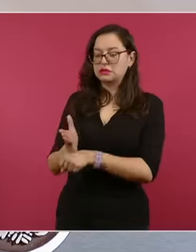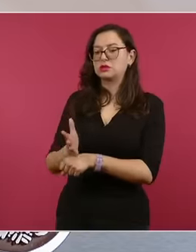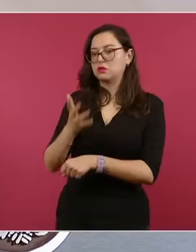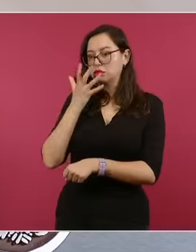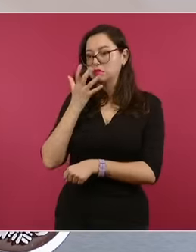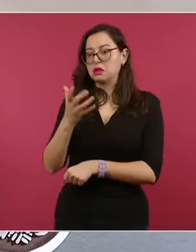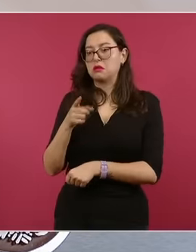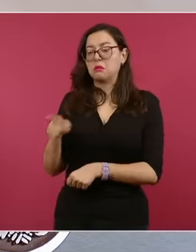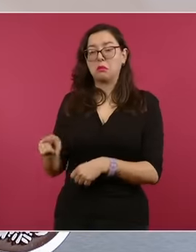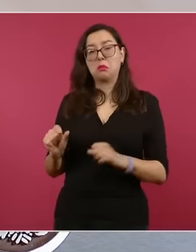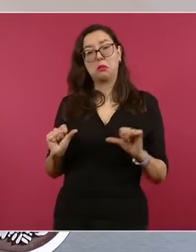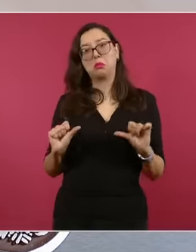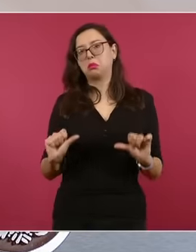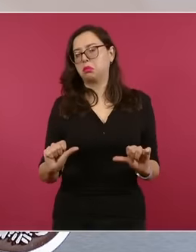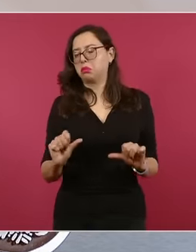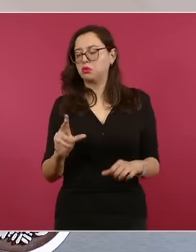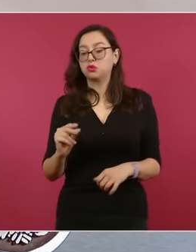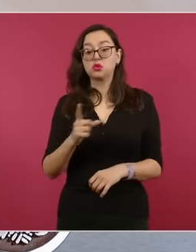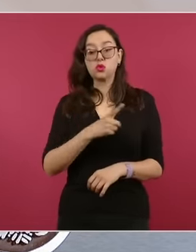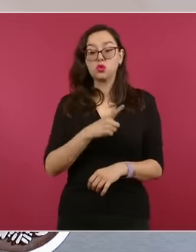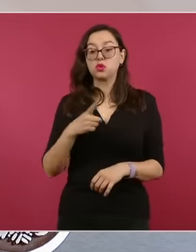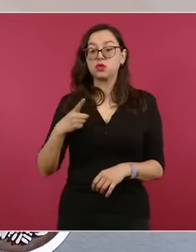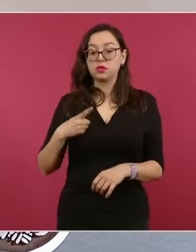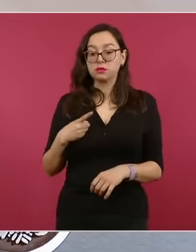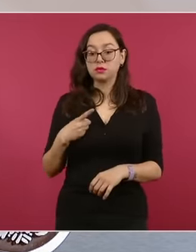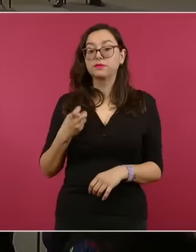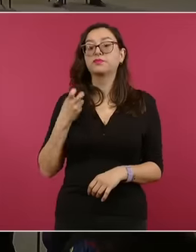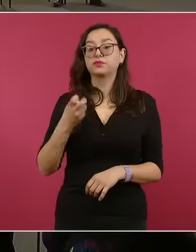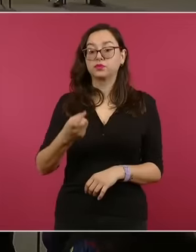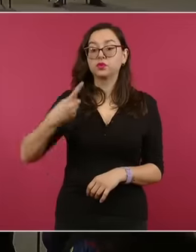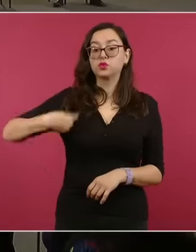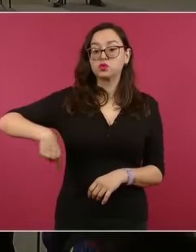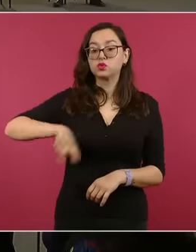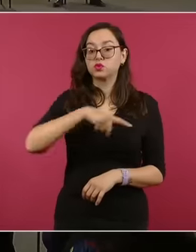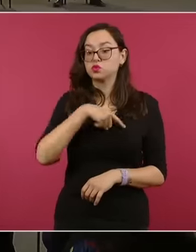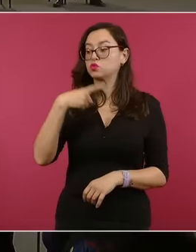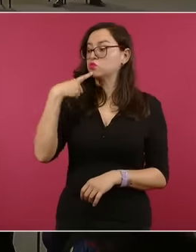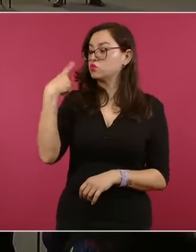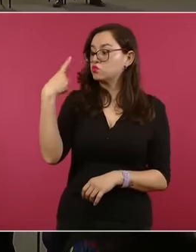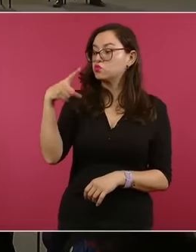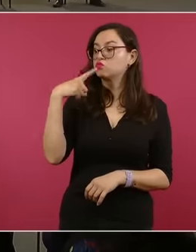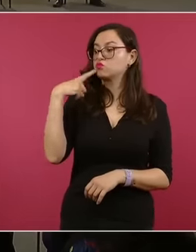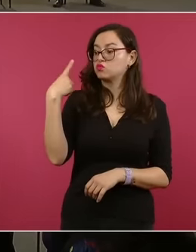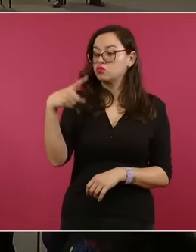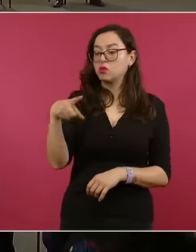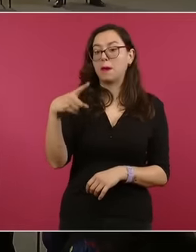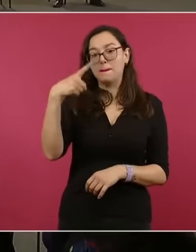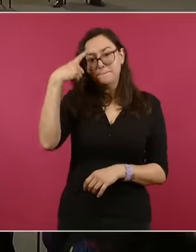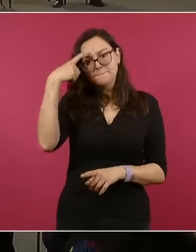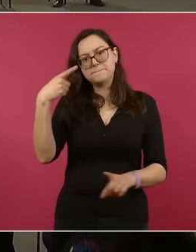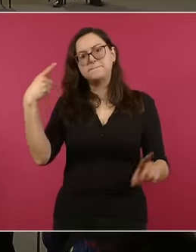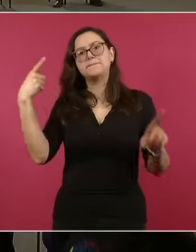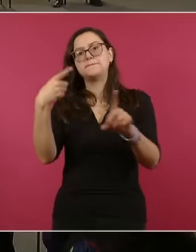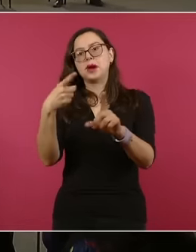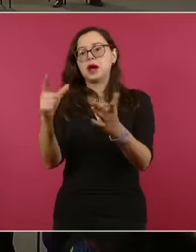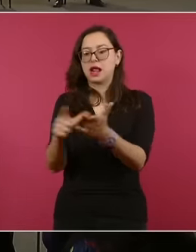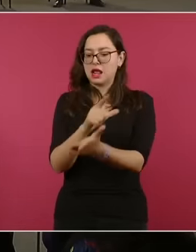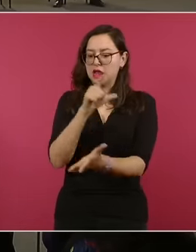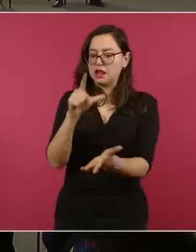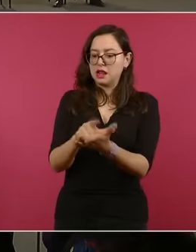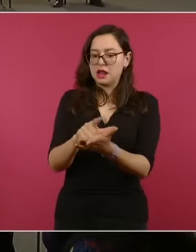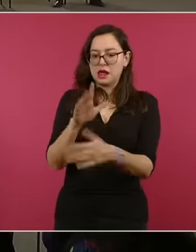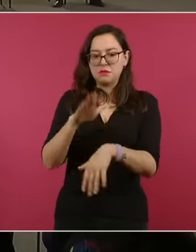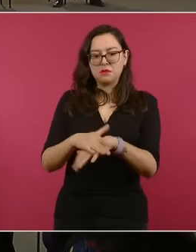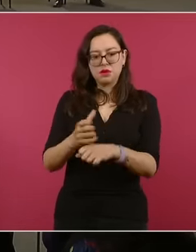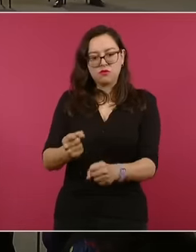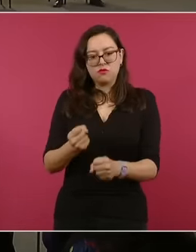Los reclamos de México lo que buscan justamente es fortalecer el marco jurídico internacional de solución pacífica